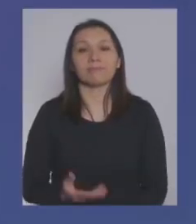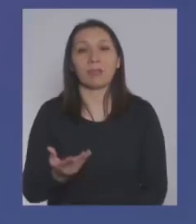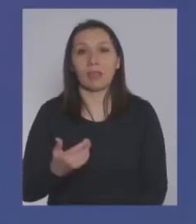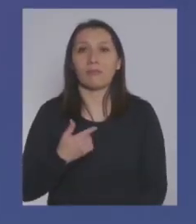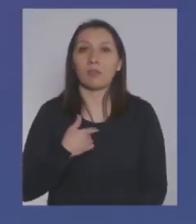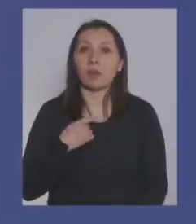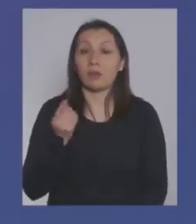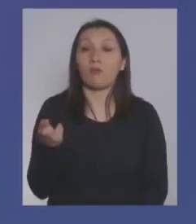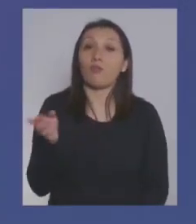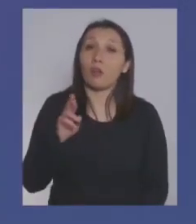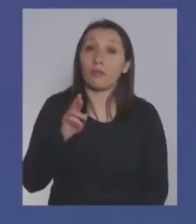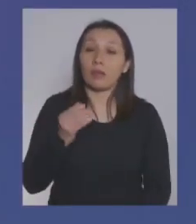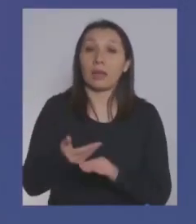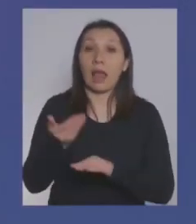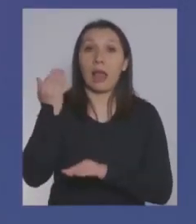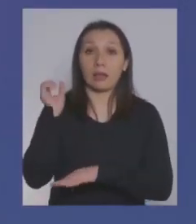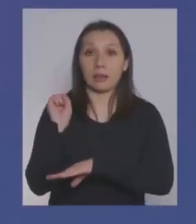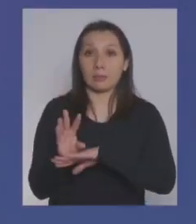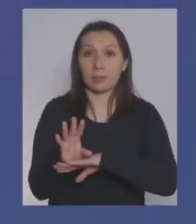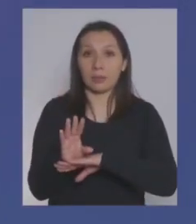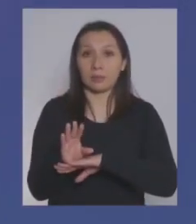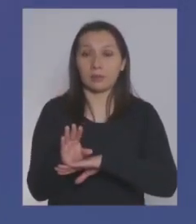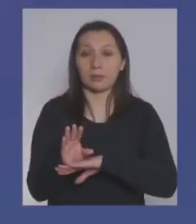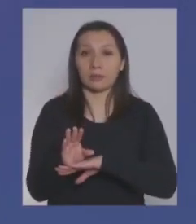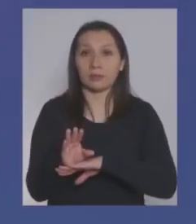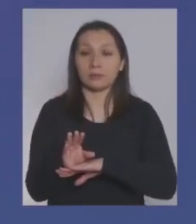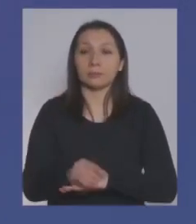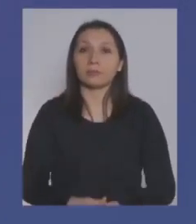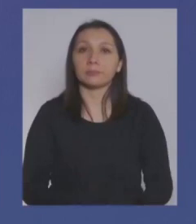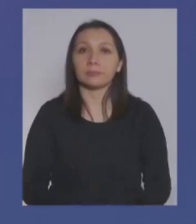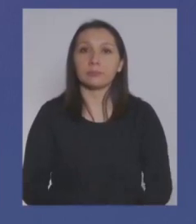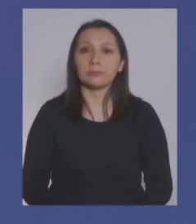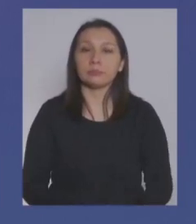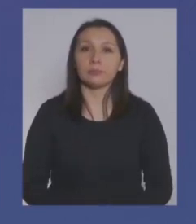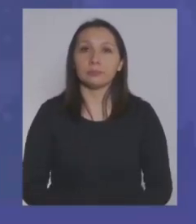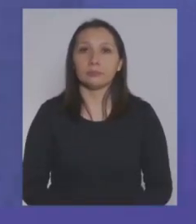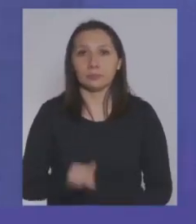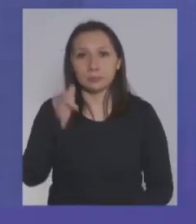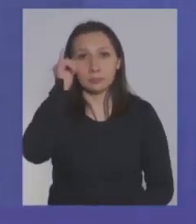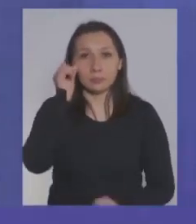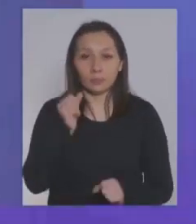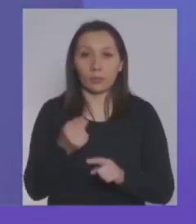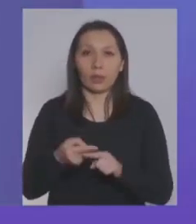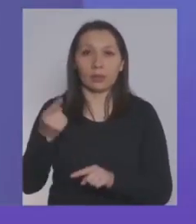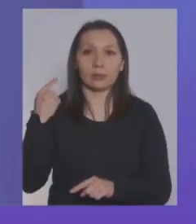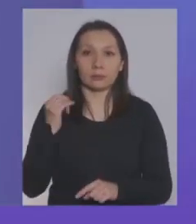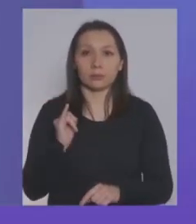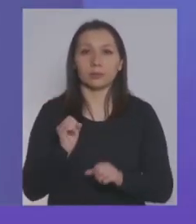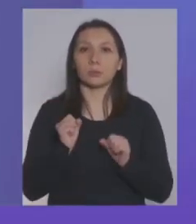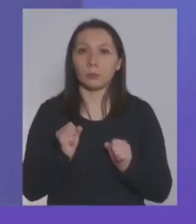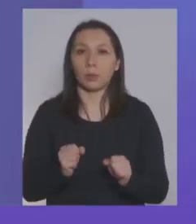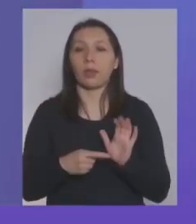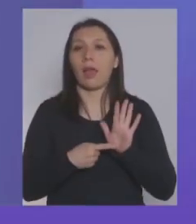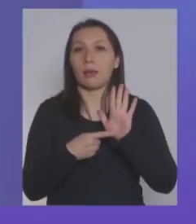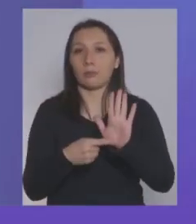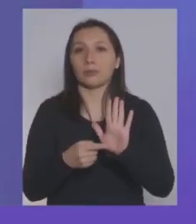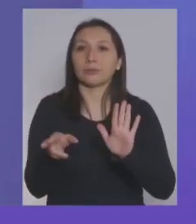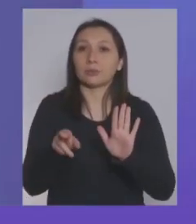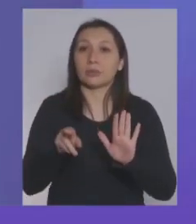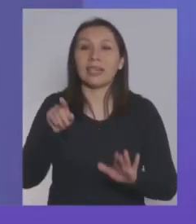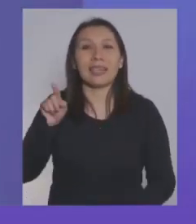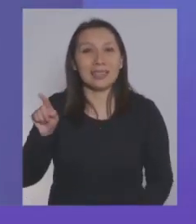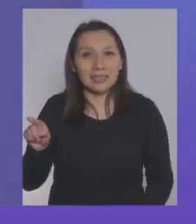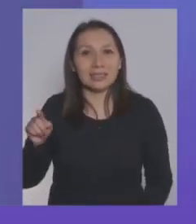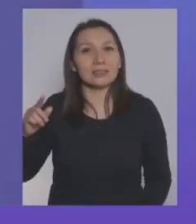Déjenme, si podemos volver un segundo a la lámina anterior, sobre que me salga del formato. ¿Se puede? Volvamos, sí, se puede. Ahí está. Es esto es